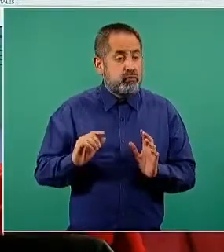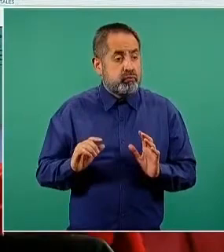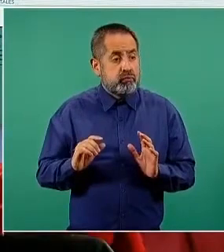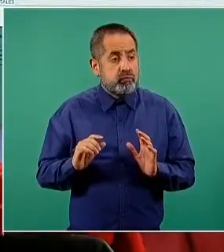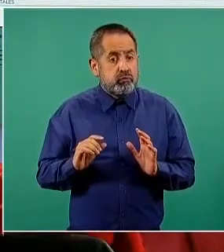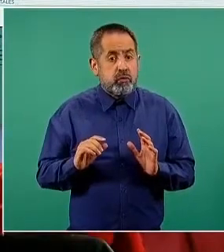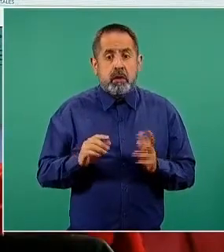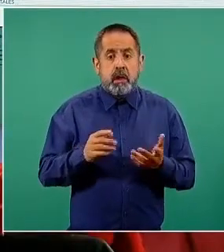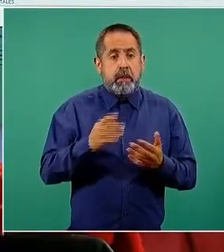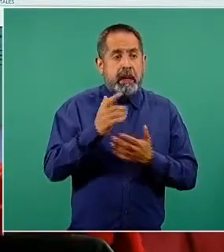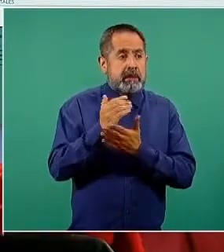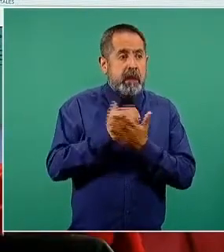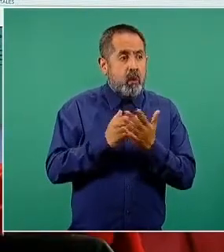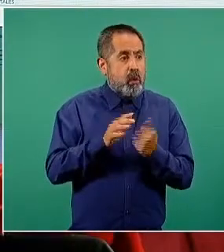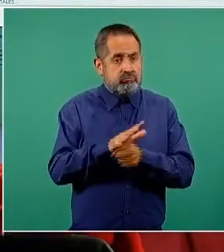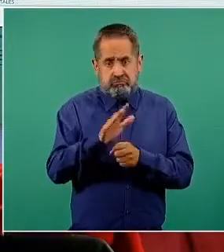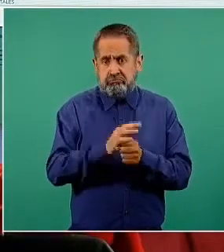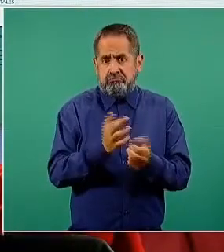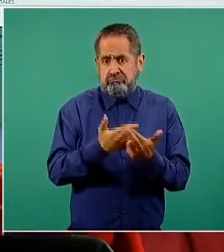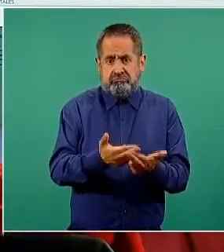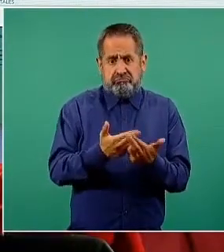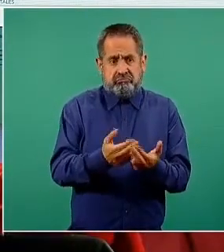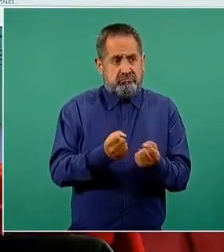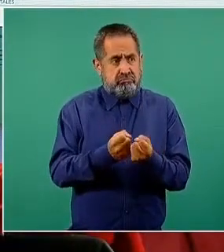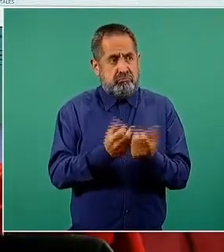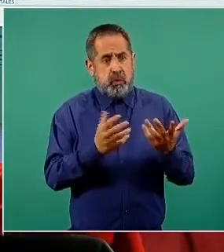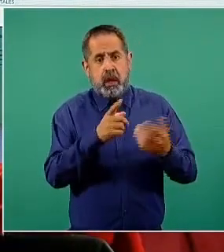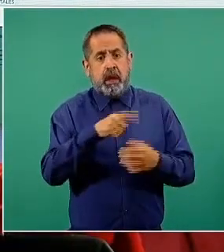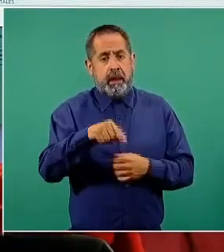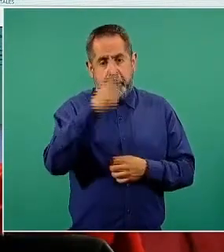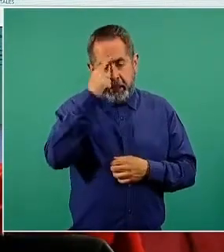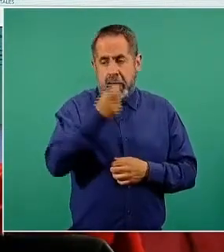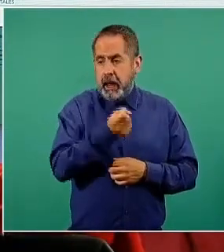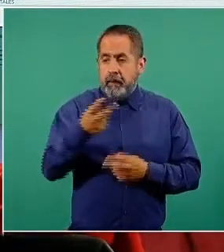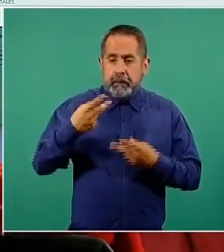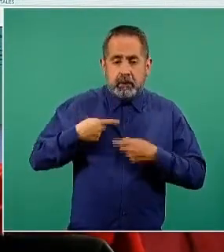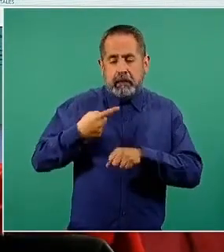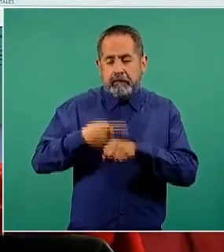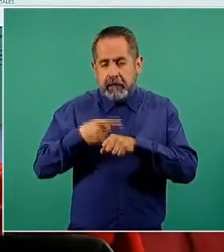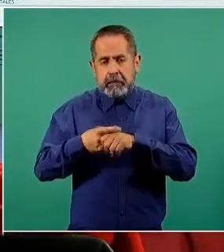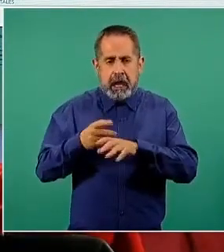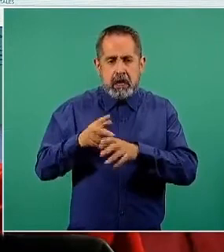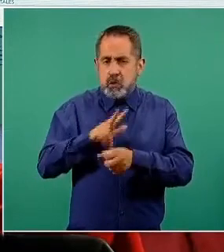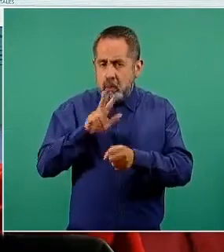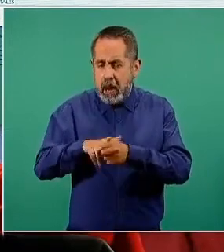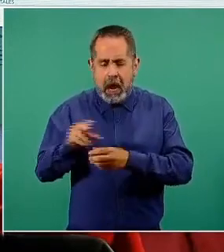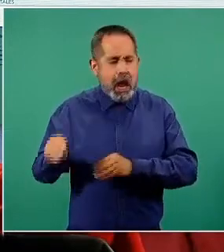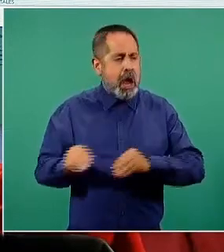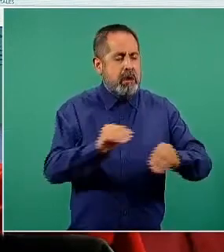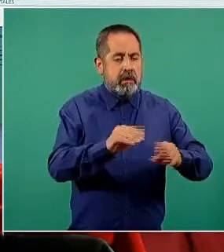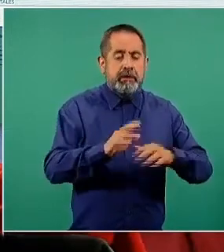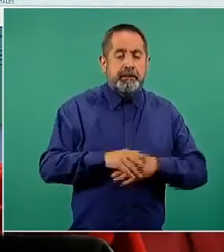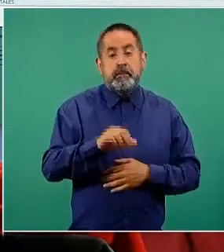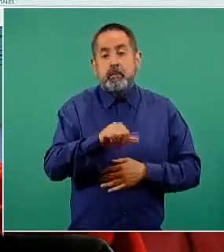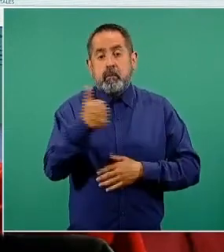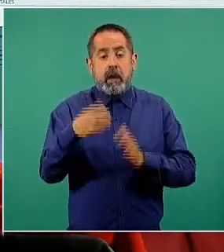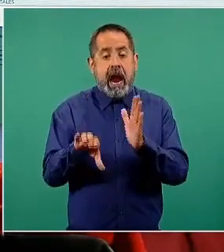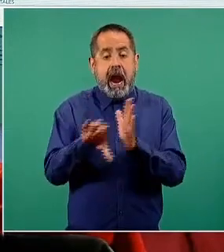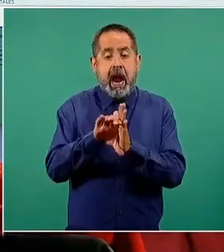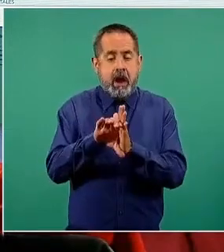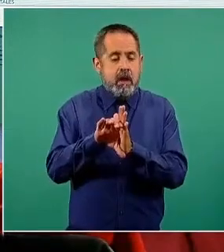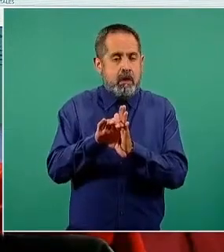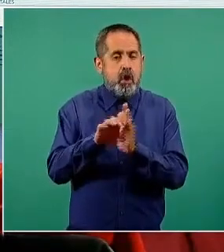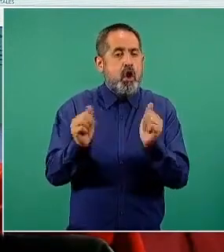de camas que hemos tenido prácticamente en toda la atención y respuesta a la pandemia. Y en el caso de las camas con